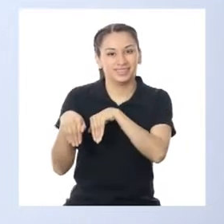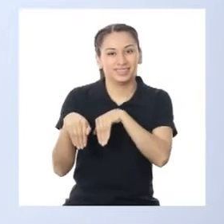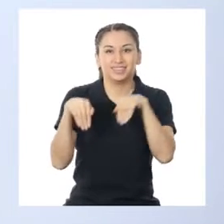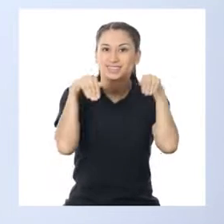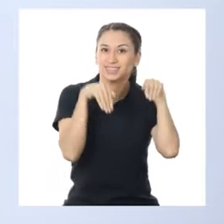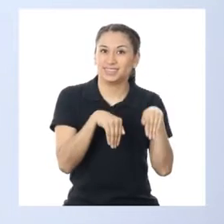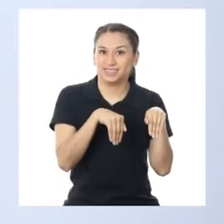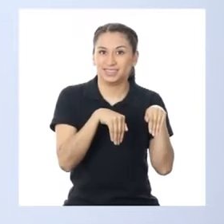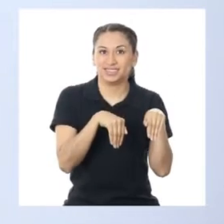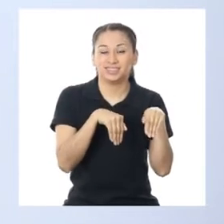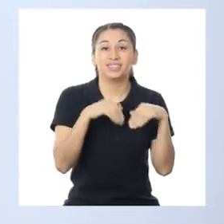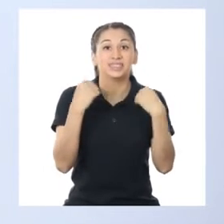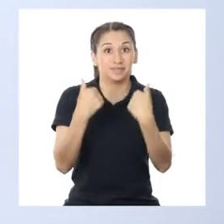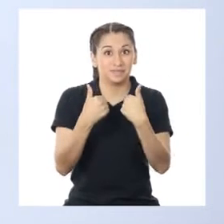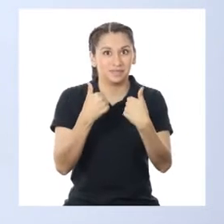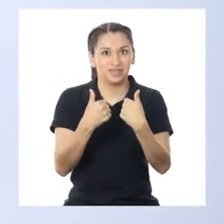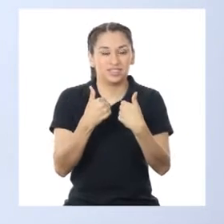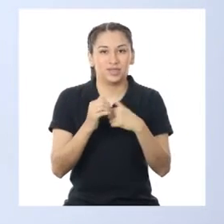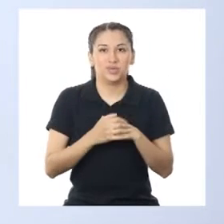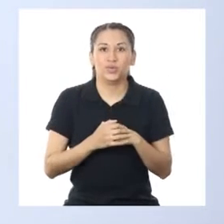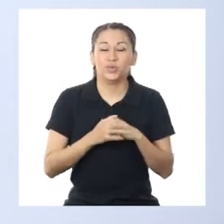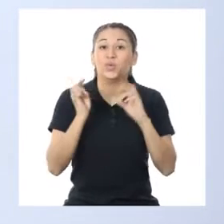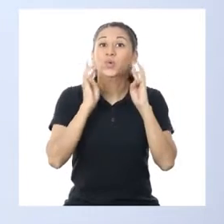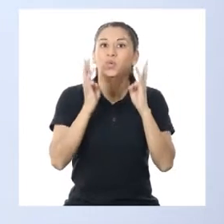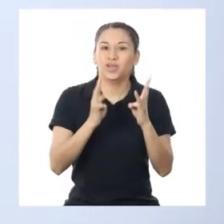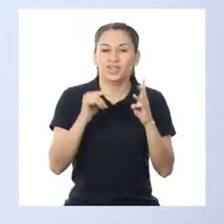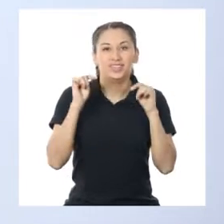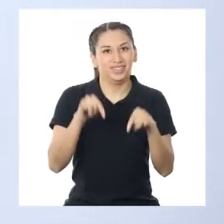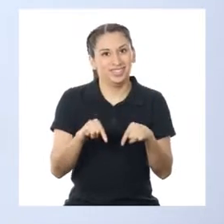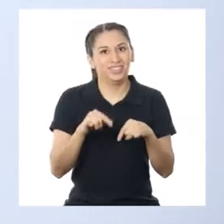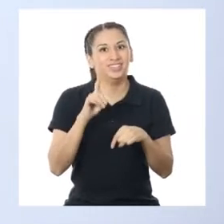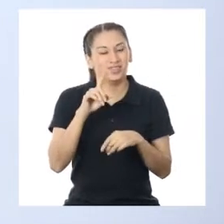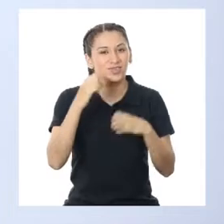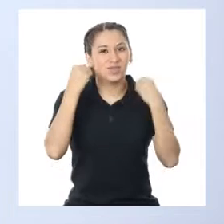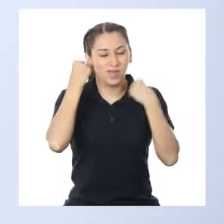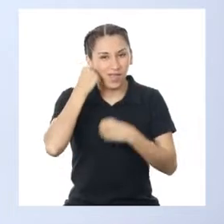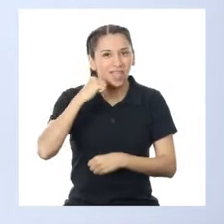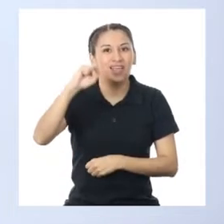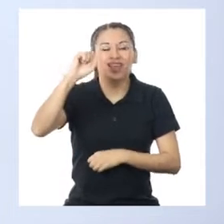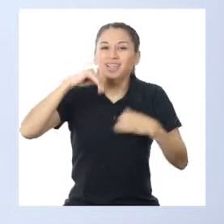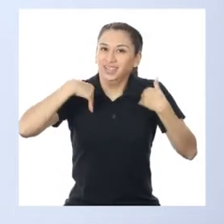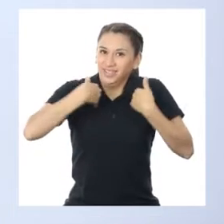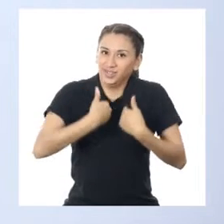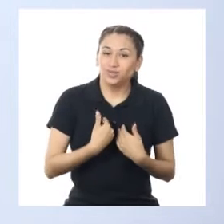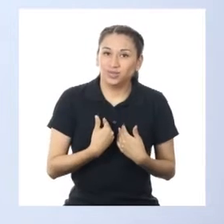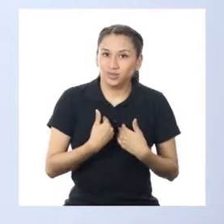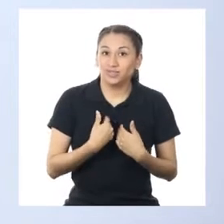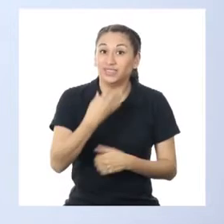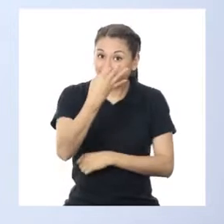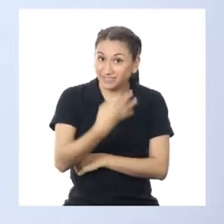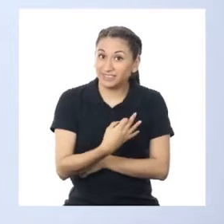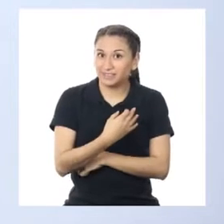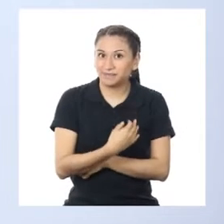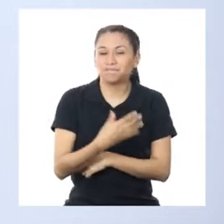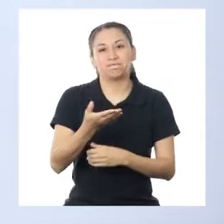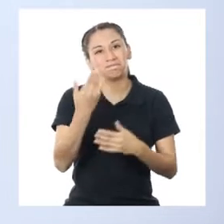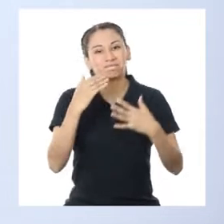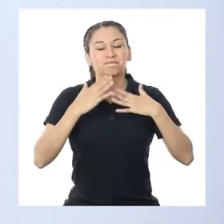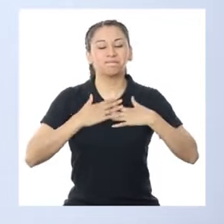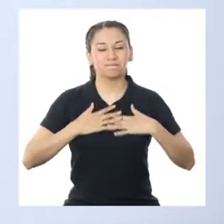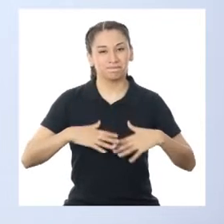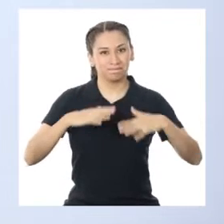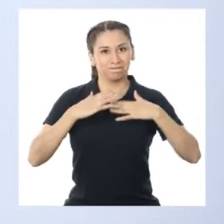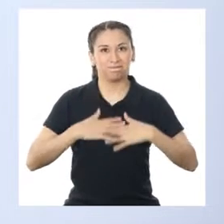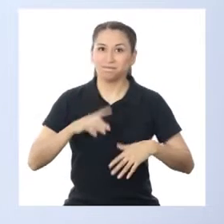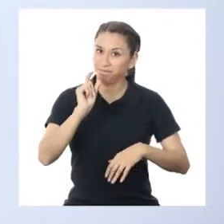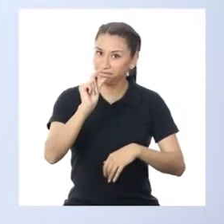¡Muy bien! ¡Wow! Este sí ha sido un viaje agotador. ¿No crees? Vamos a relajarnos un